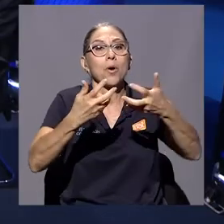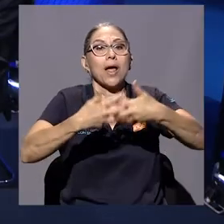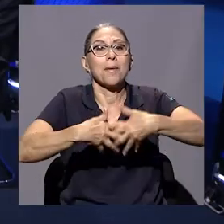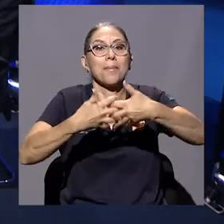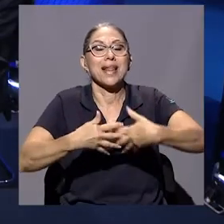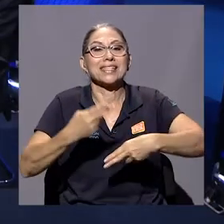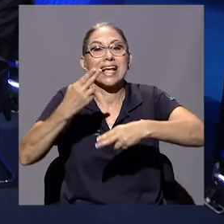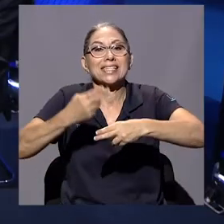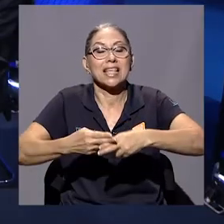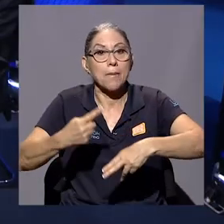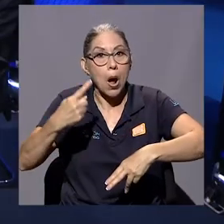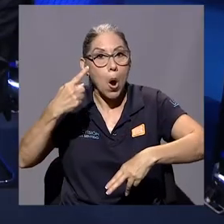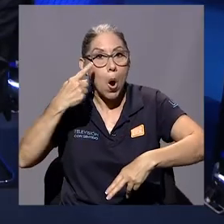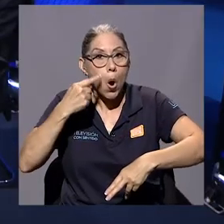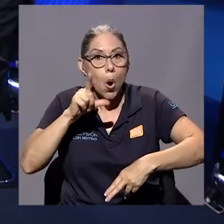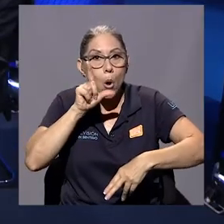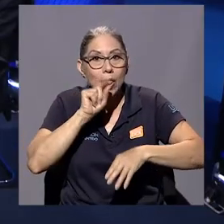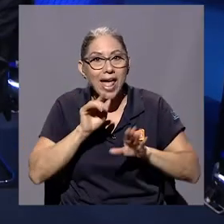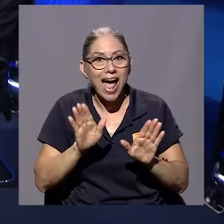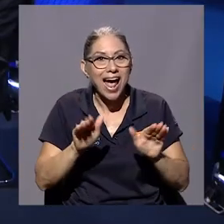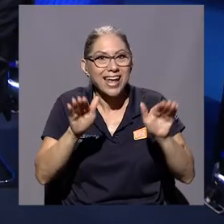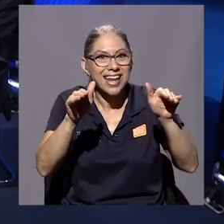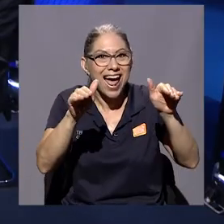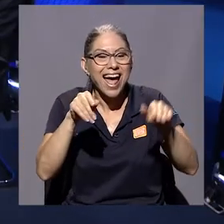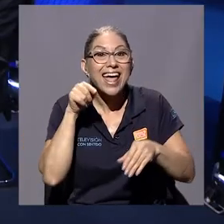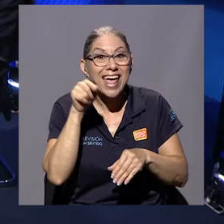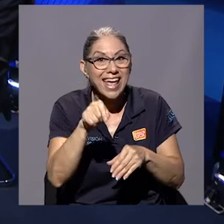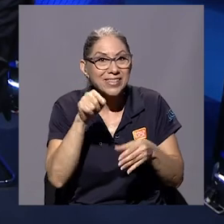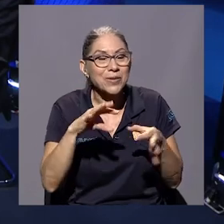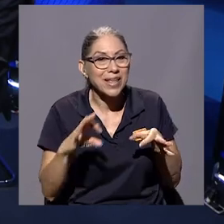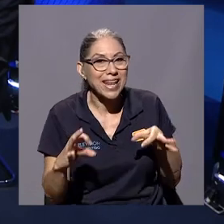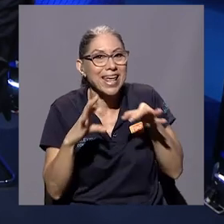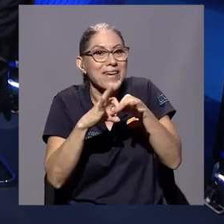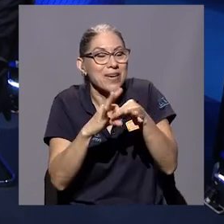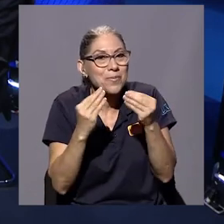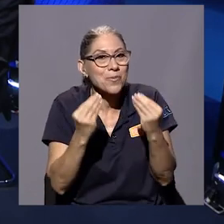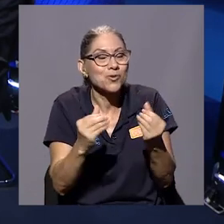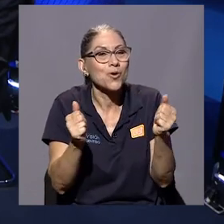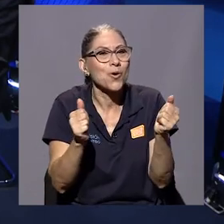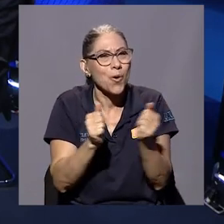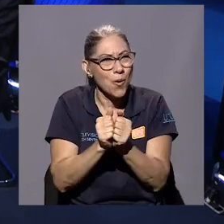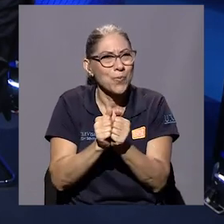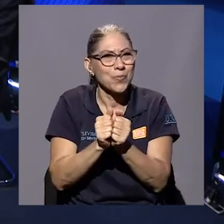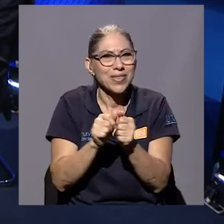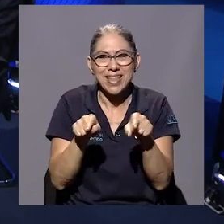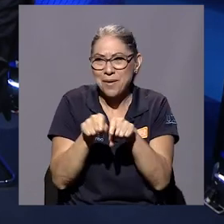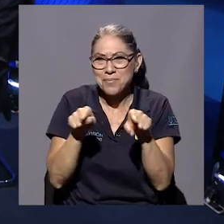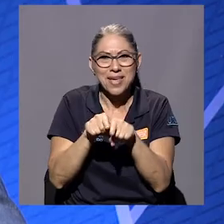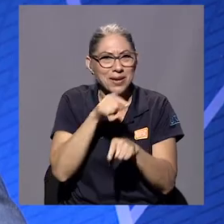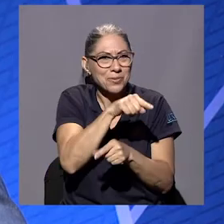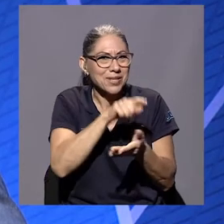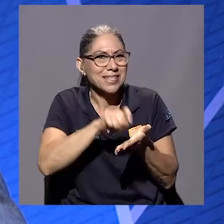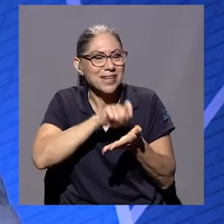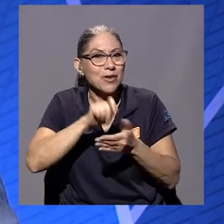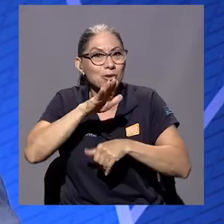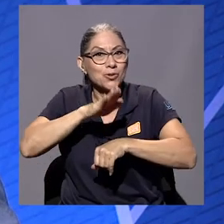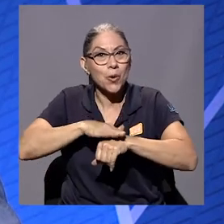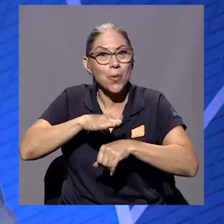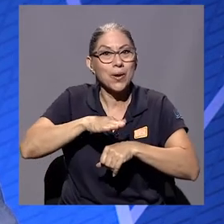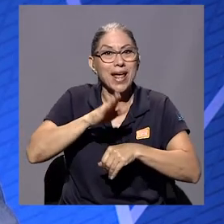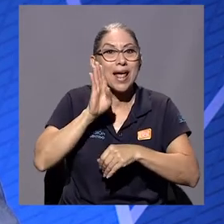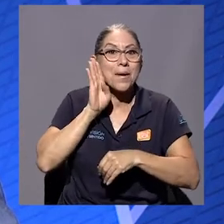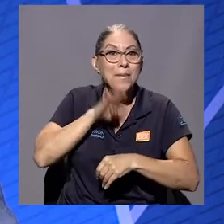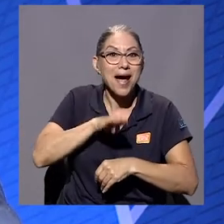Águila, ¿verdad? Sí, sí. Que eso tiene que ver mucho también con lo que comentábamos antes en el segundo bloque del bar El Cambute, ¿verdad? Pero